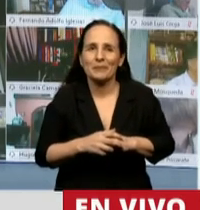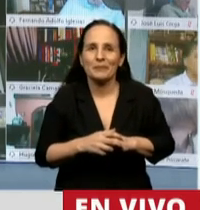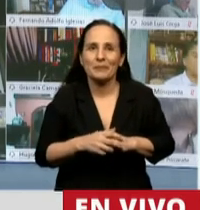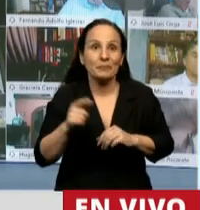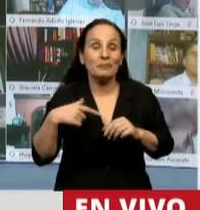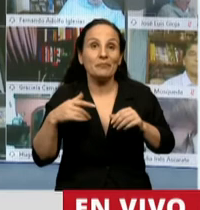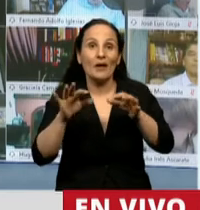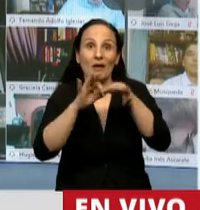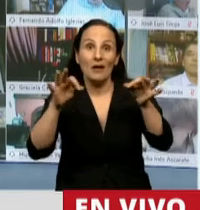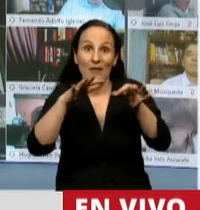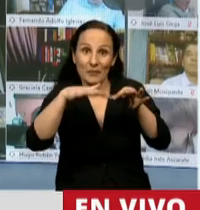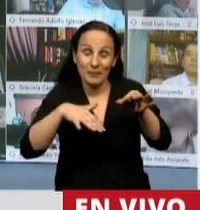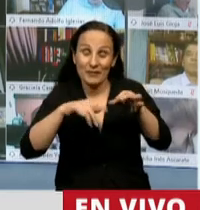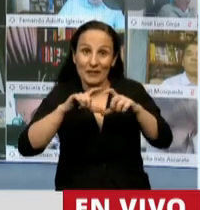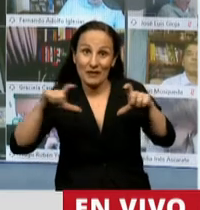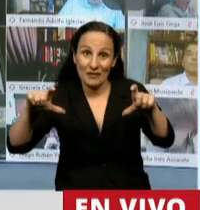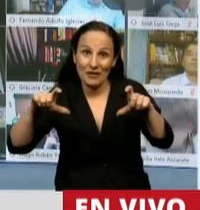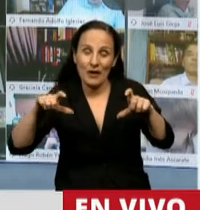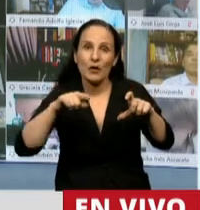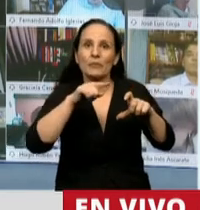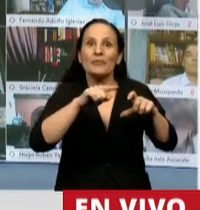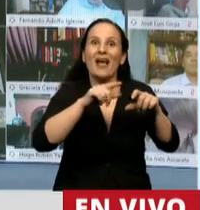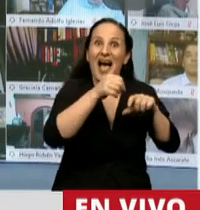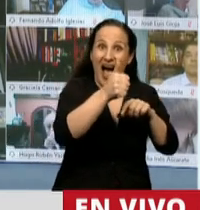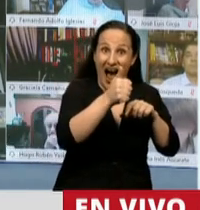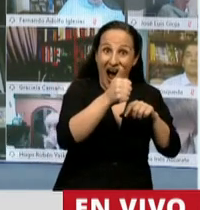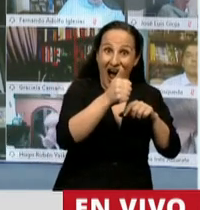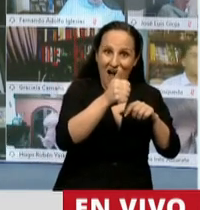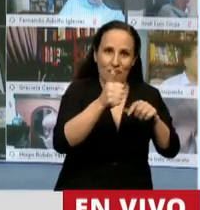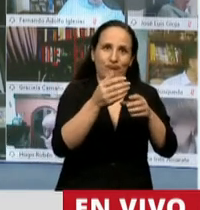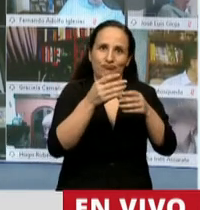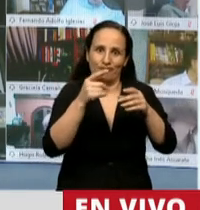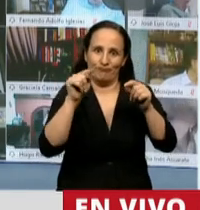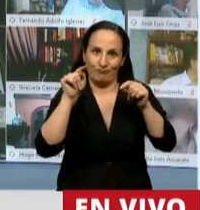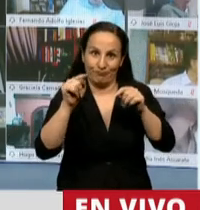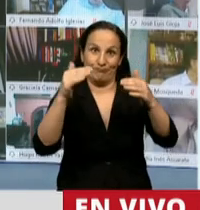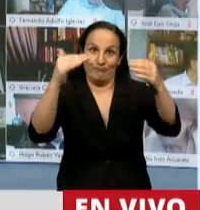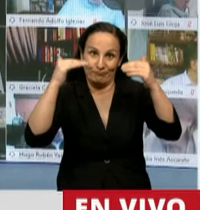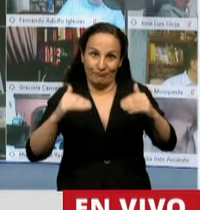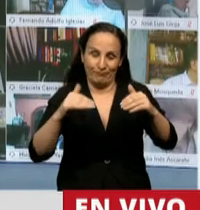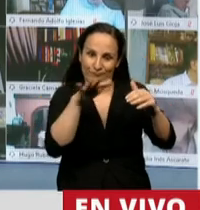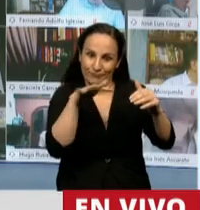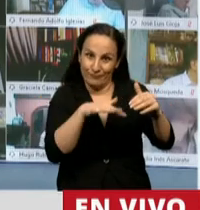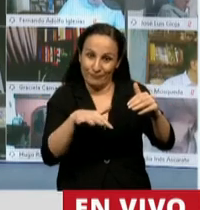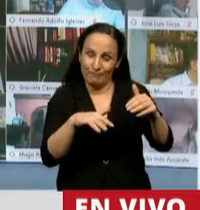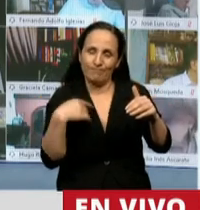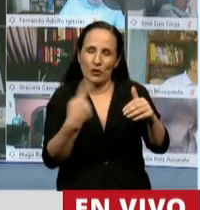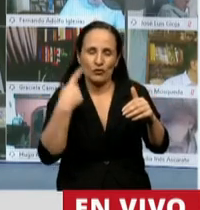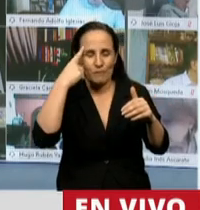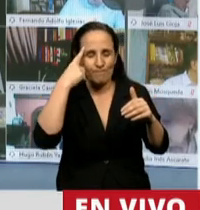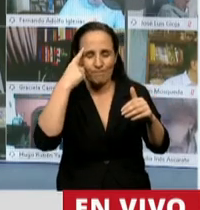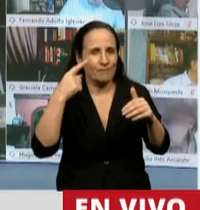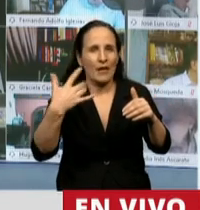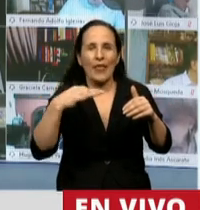donde el párrafo que sigue a continuación del inciso A debiera estar en nuestro criterio a